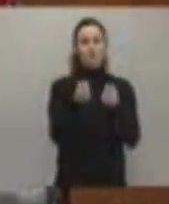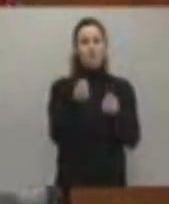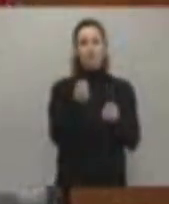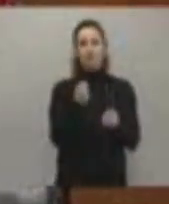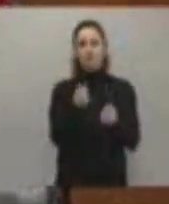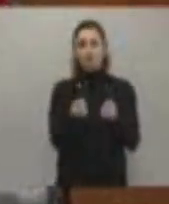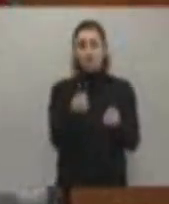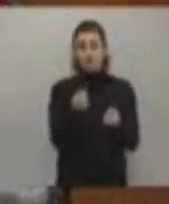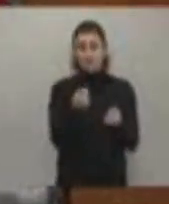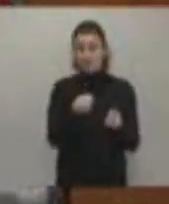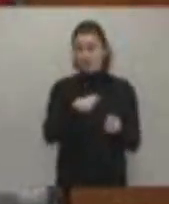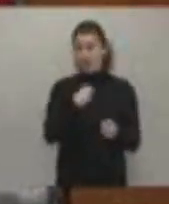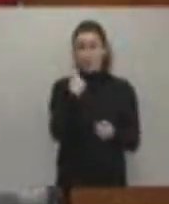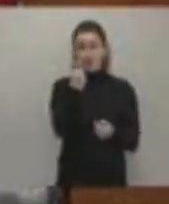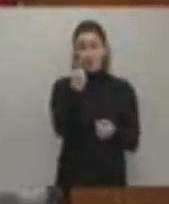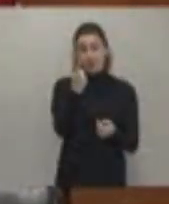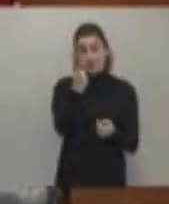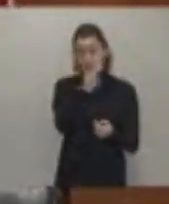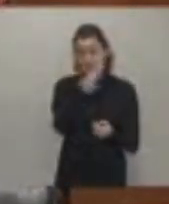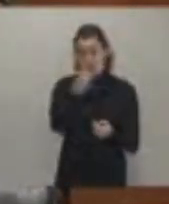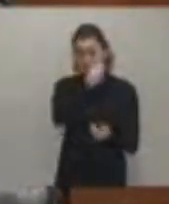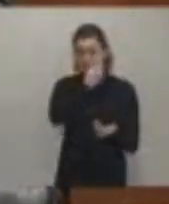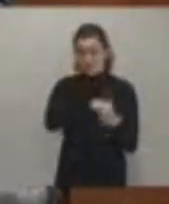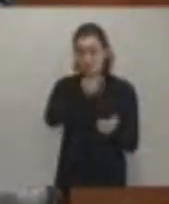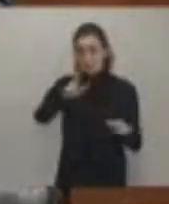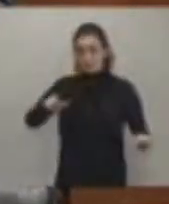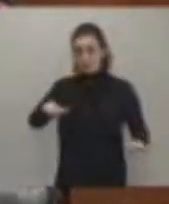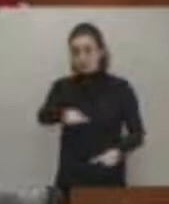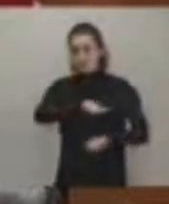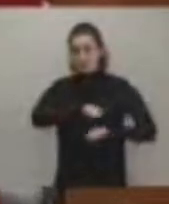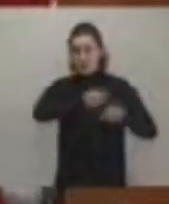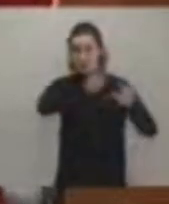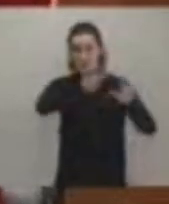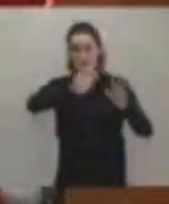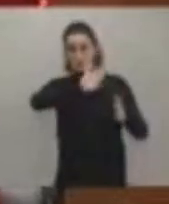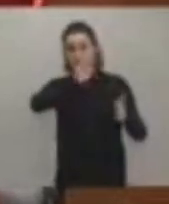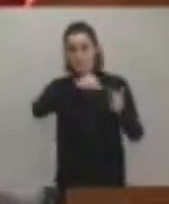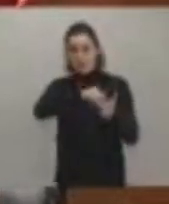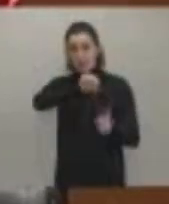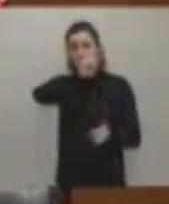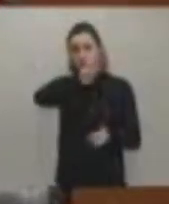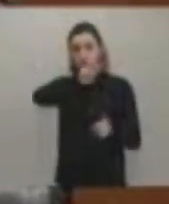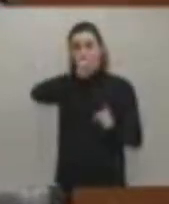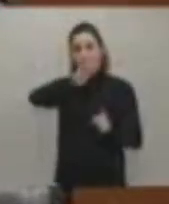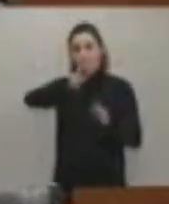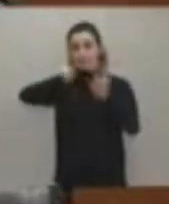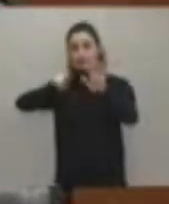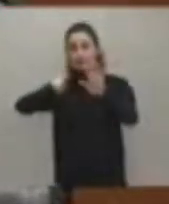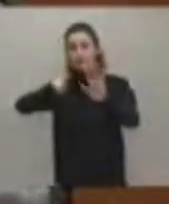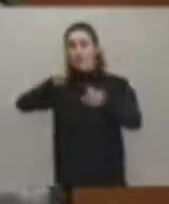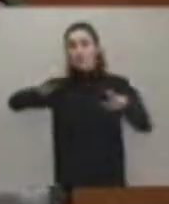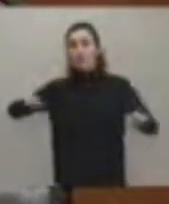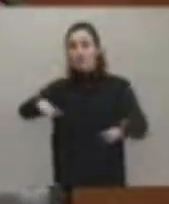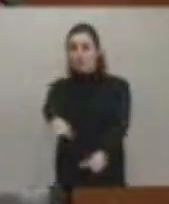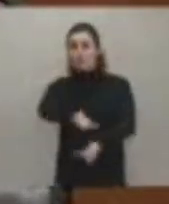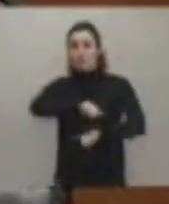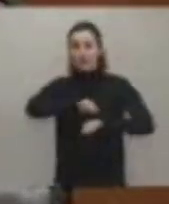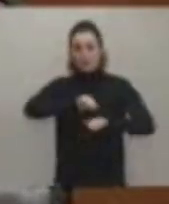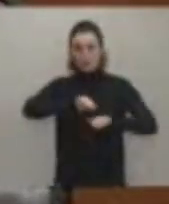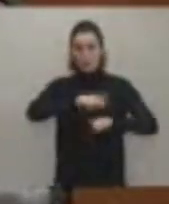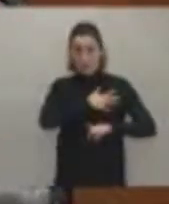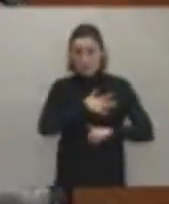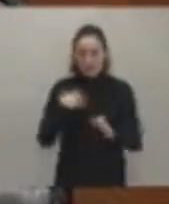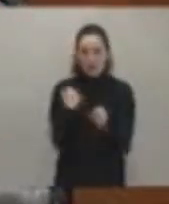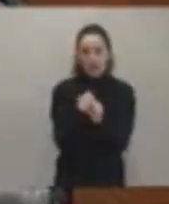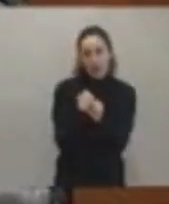cerca de 100.000 asturianos sin empleo, los 99.236 asturianos que, queriendo trabajar,